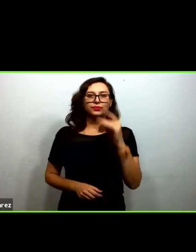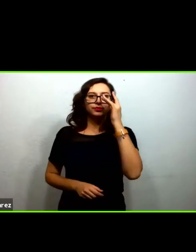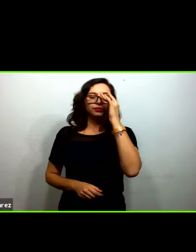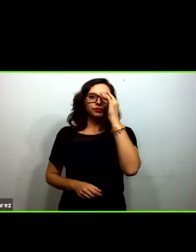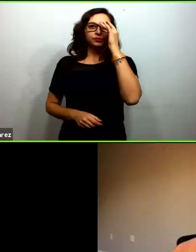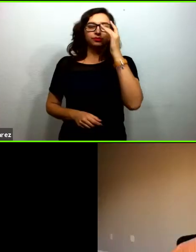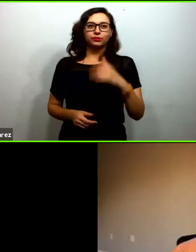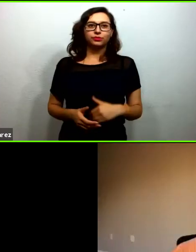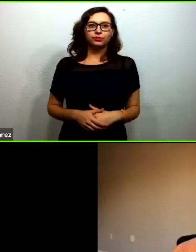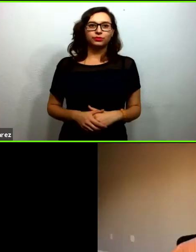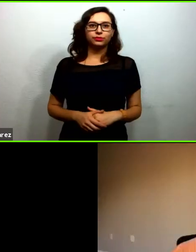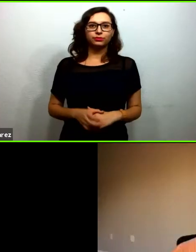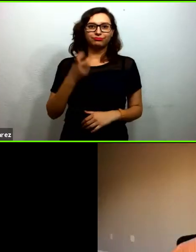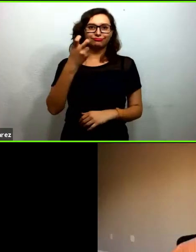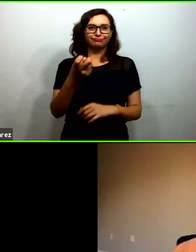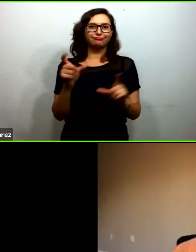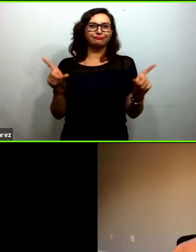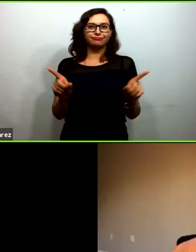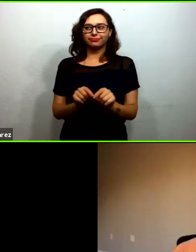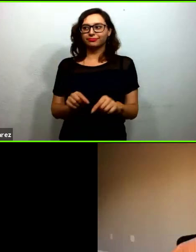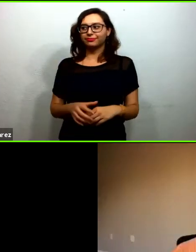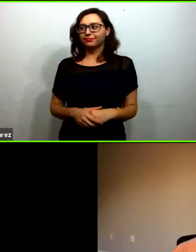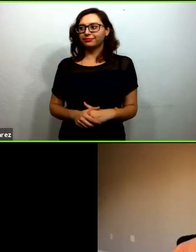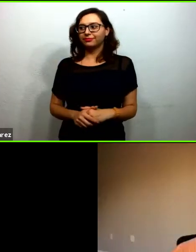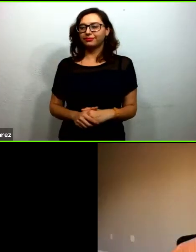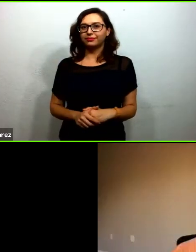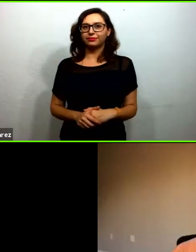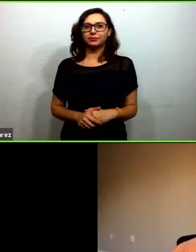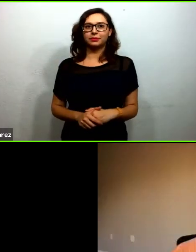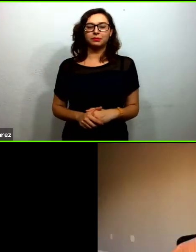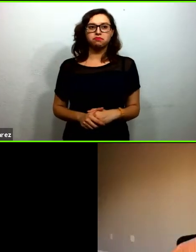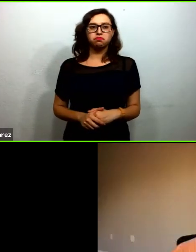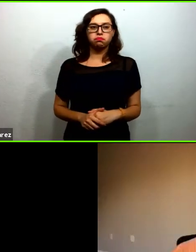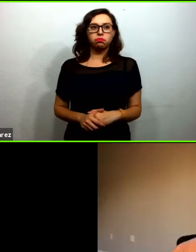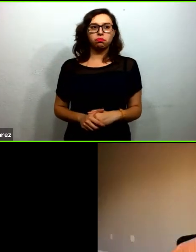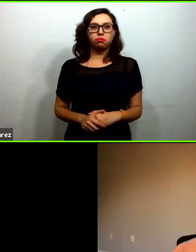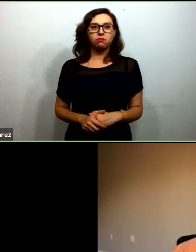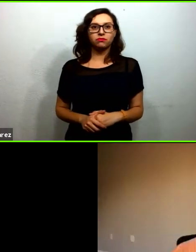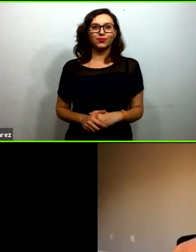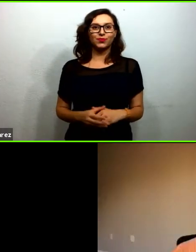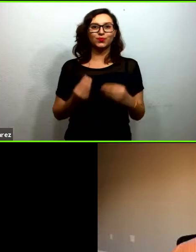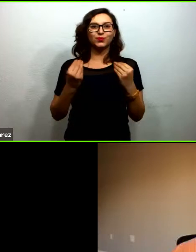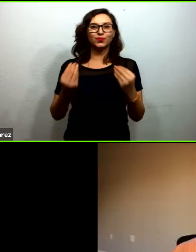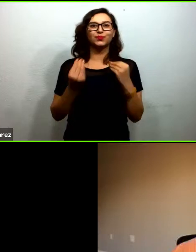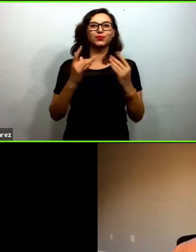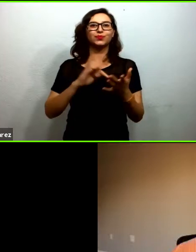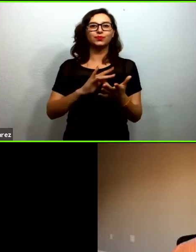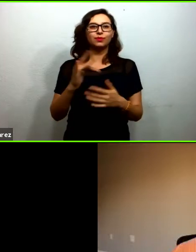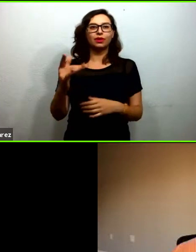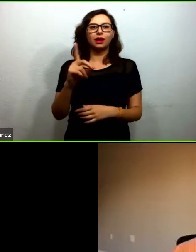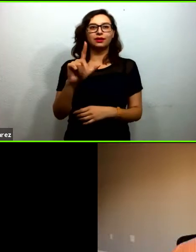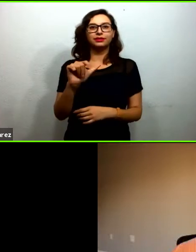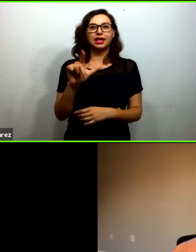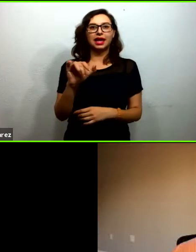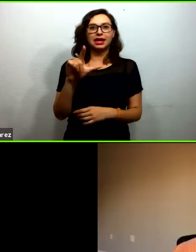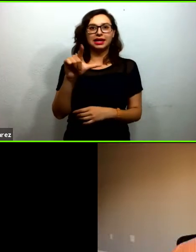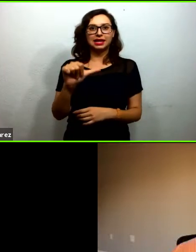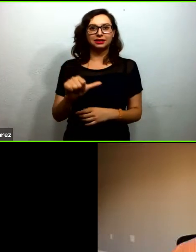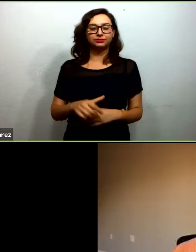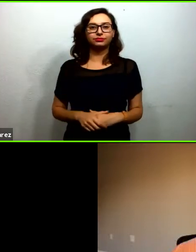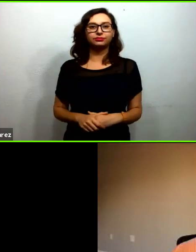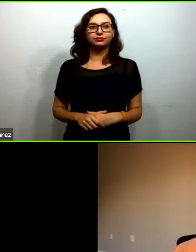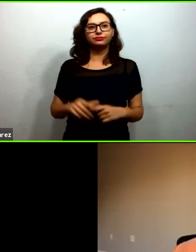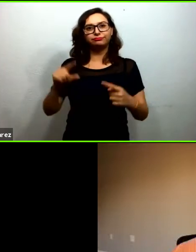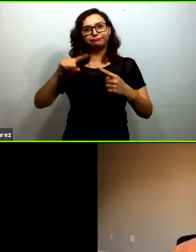eso sería todo Francisco muchísimas gracias Dalila hay dos